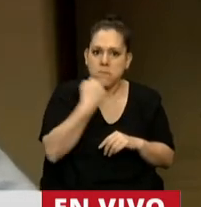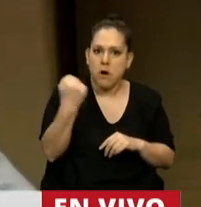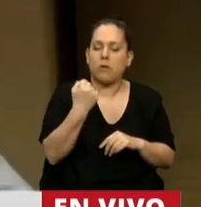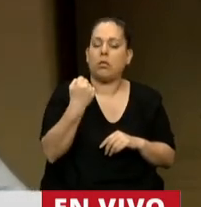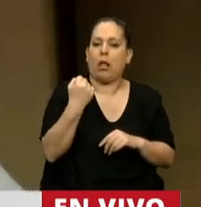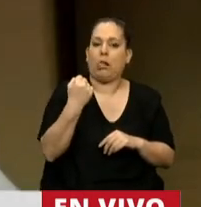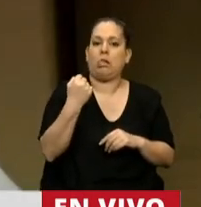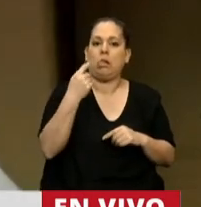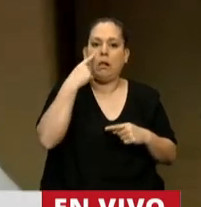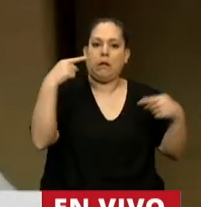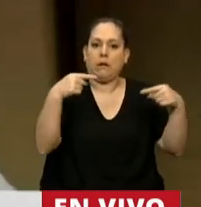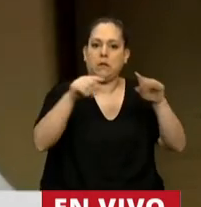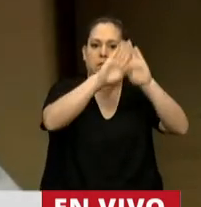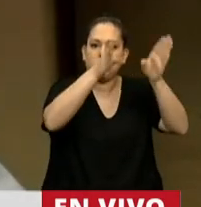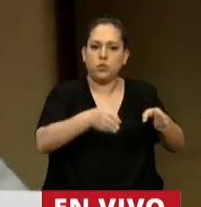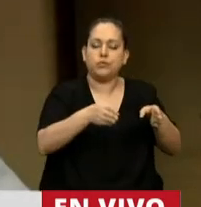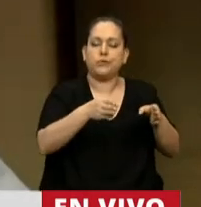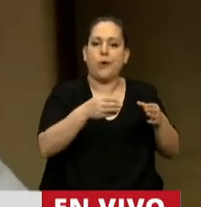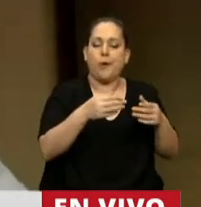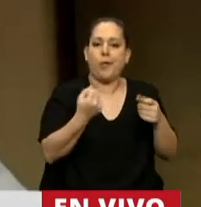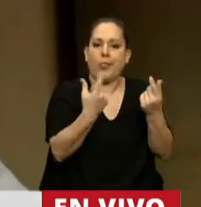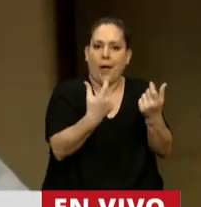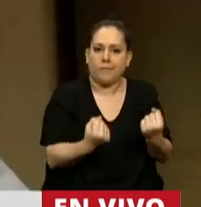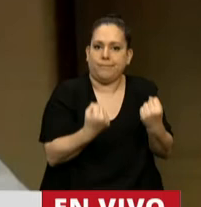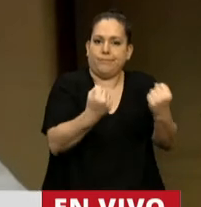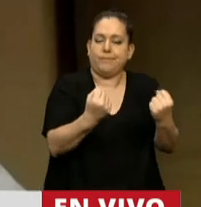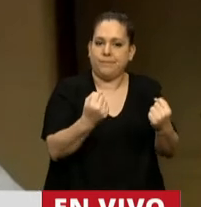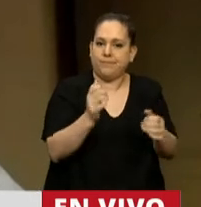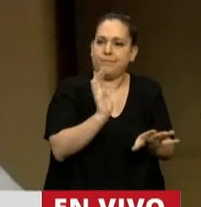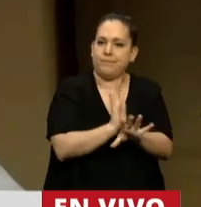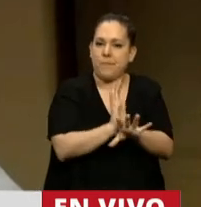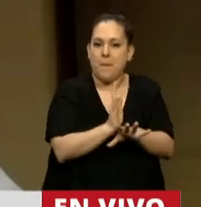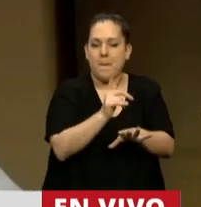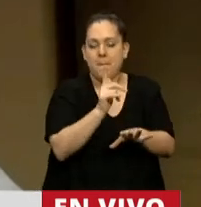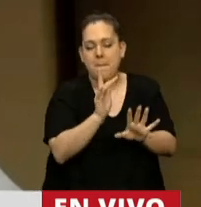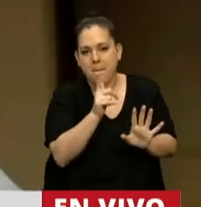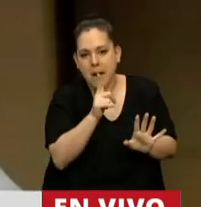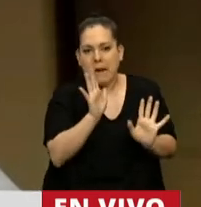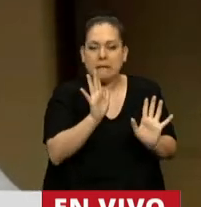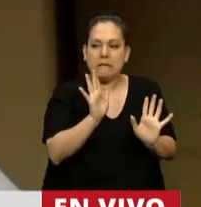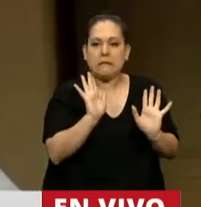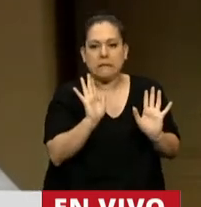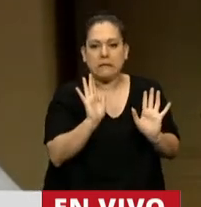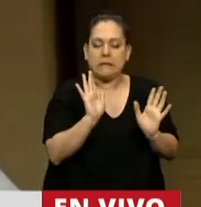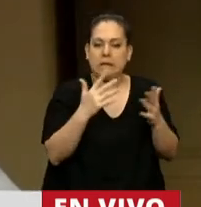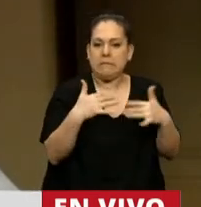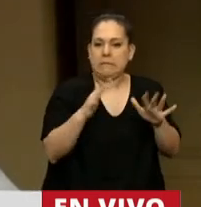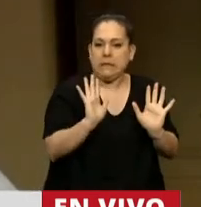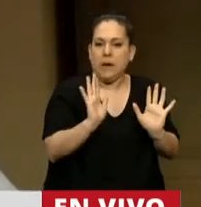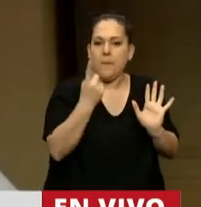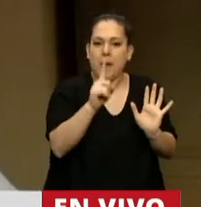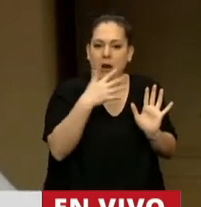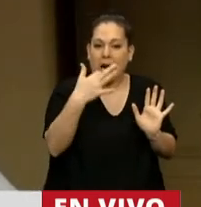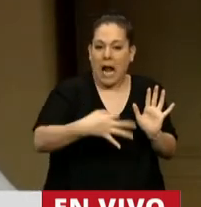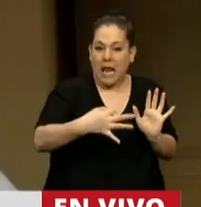las instituciones fiscales en Argentina, algo que suena un poquito latoso y quizás demasiado abstracto, pero créame que sin